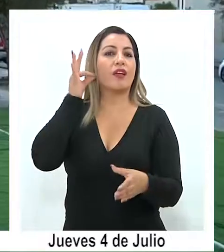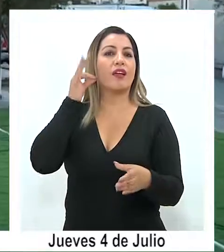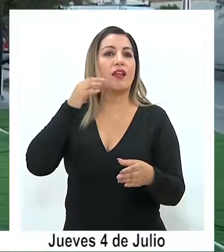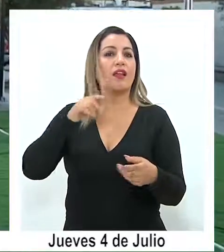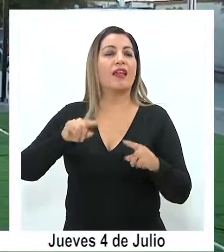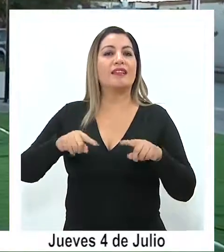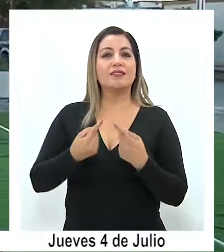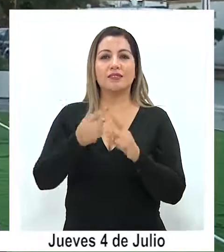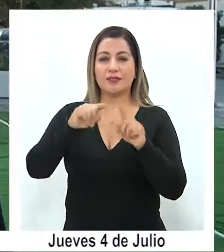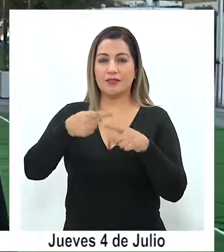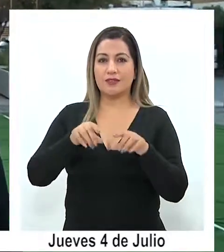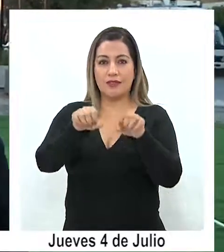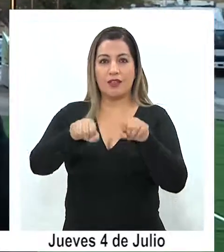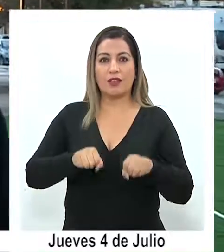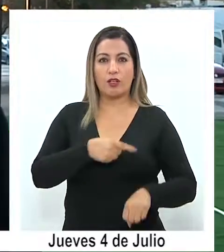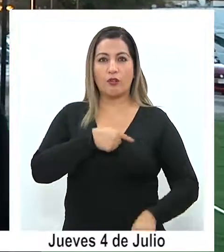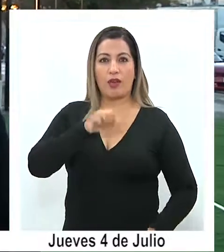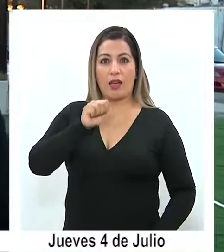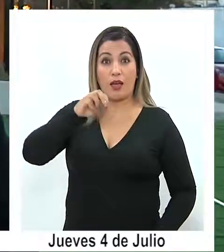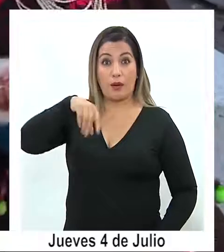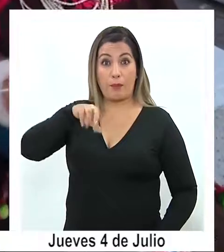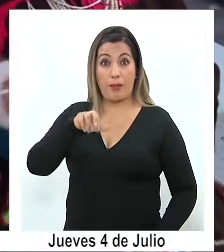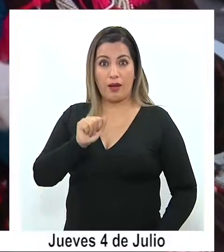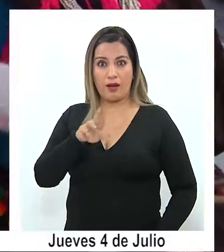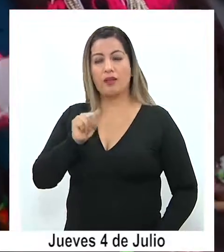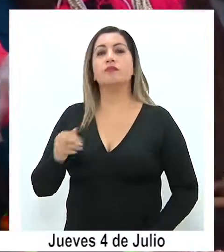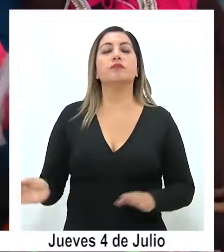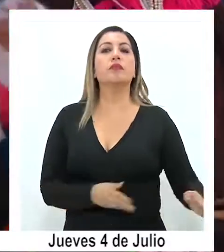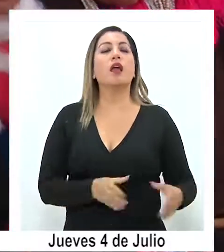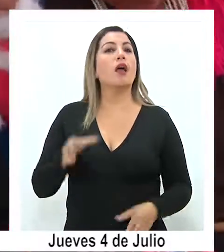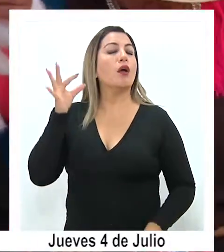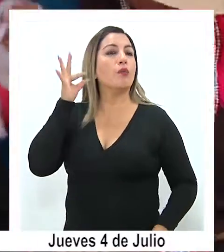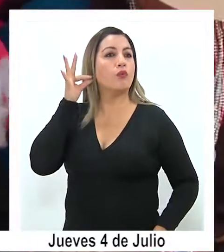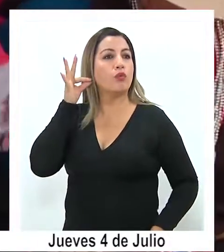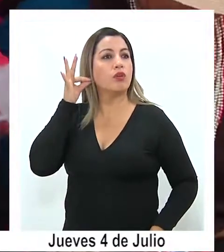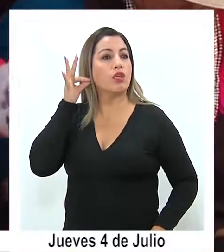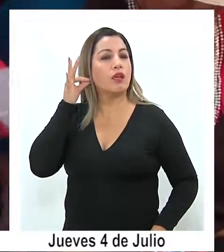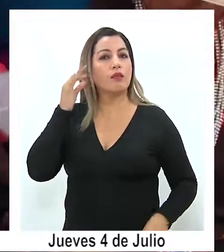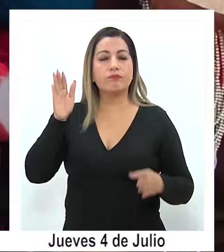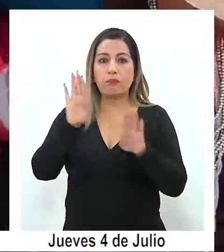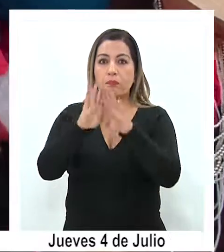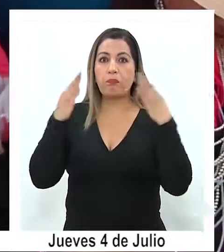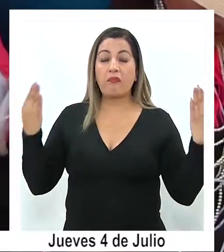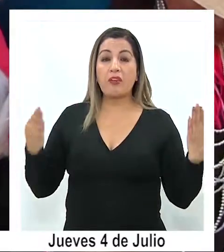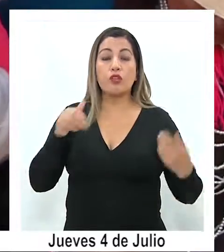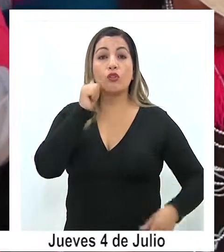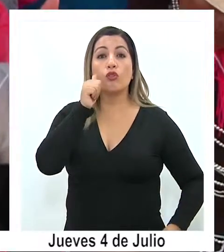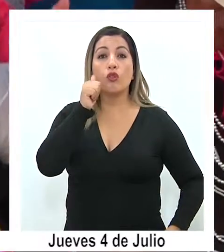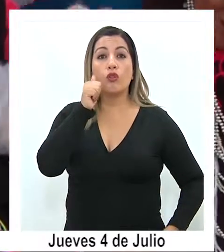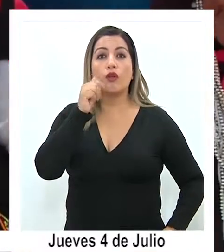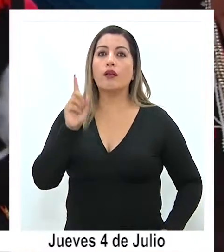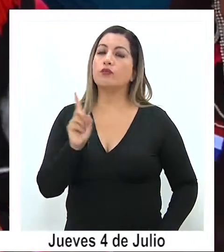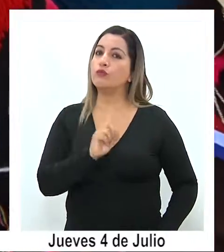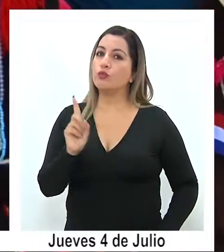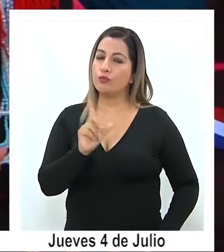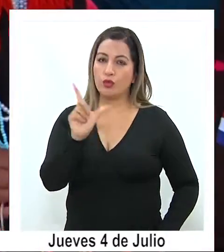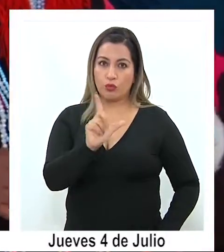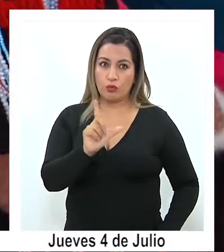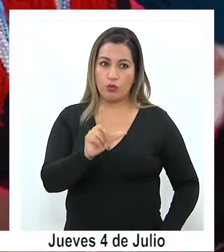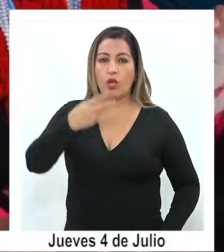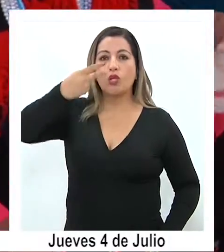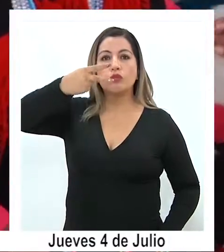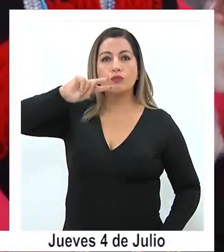tejedoras de Ampara Lurata. Las artesanas atenderán todos los días, excepto los lunes,